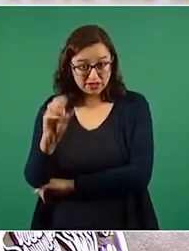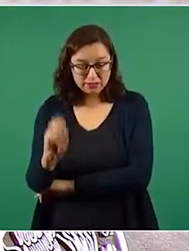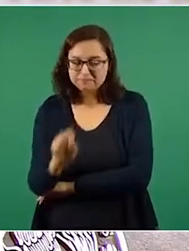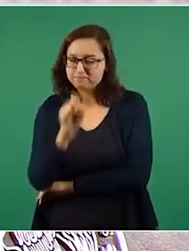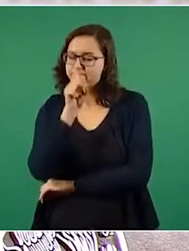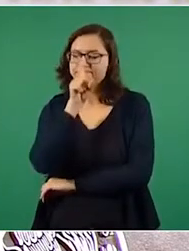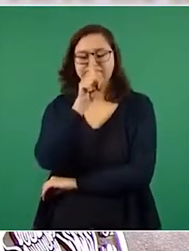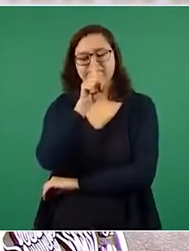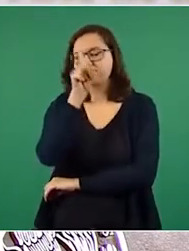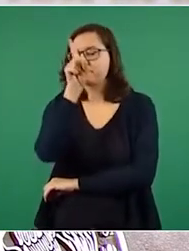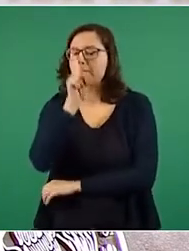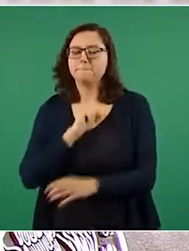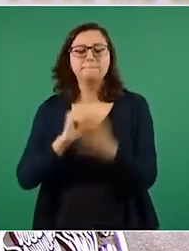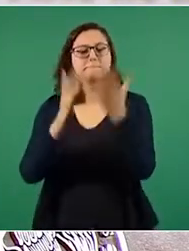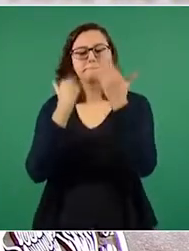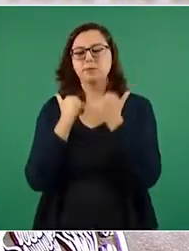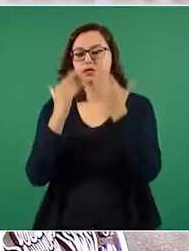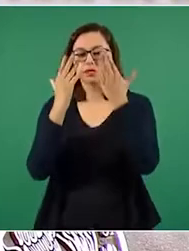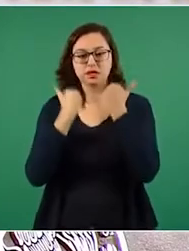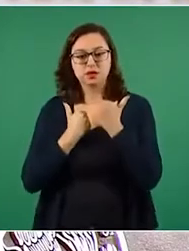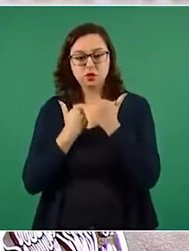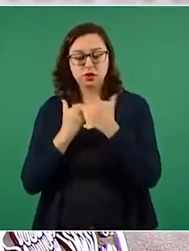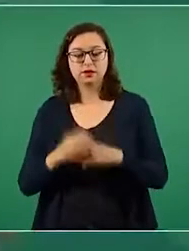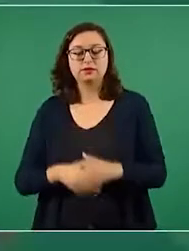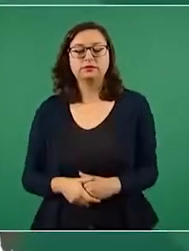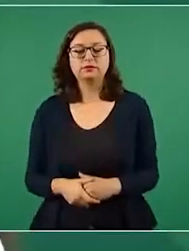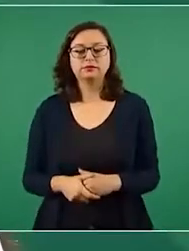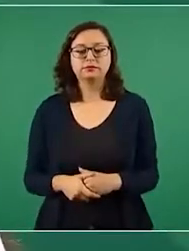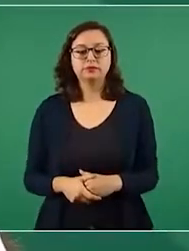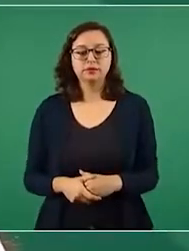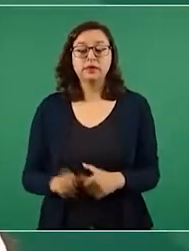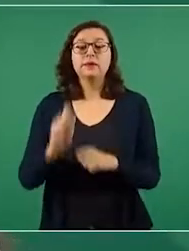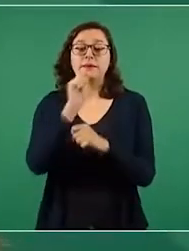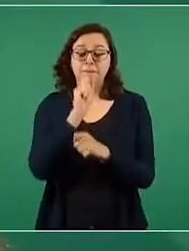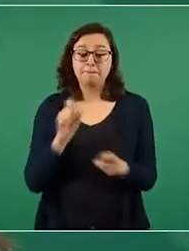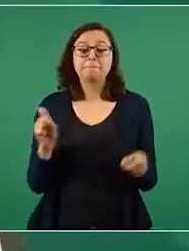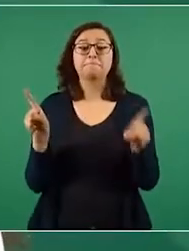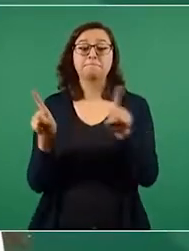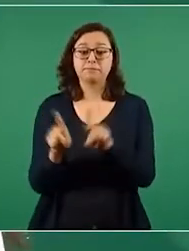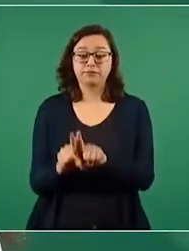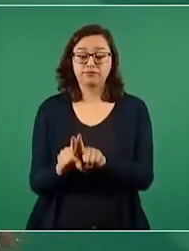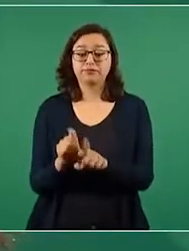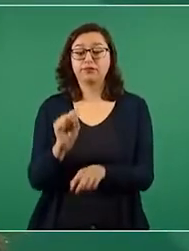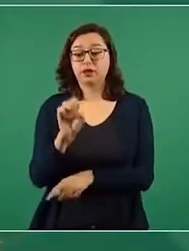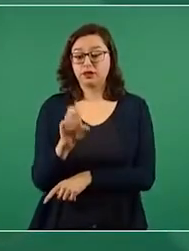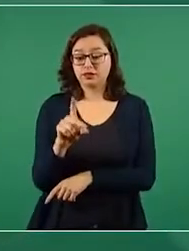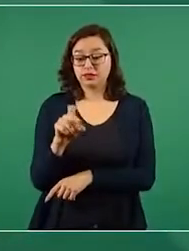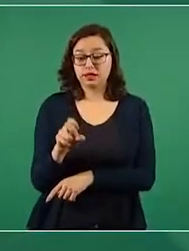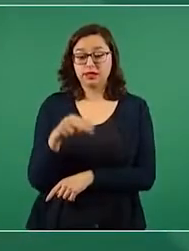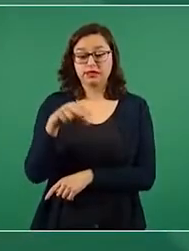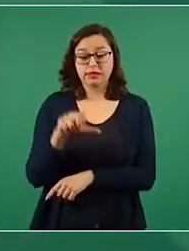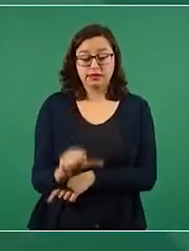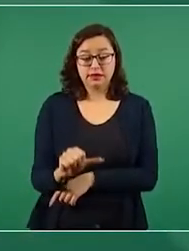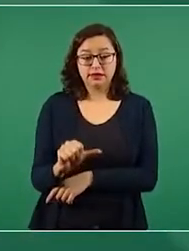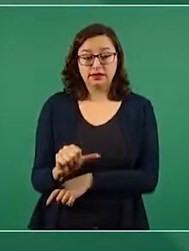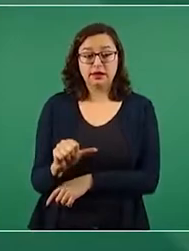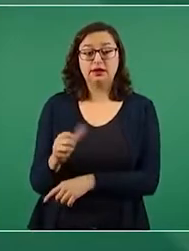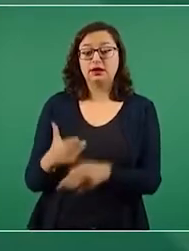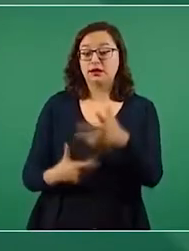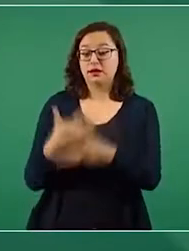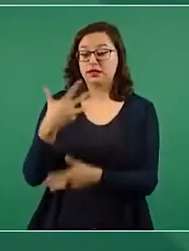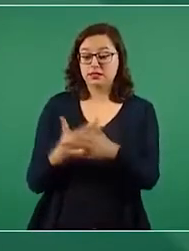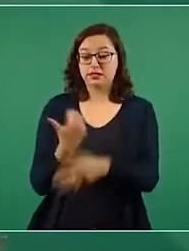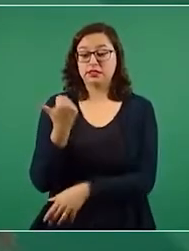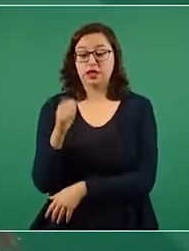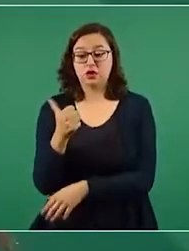que lo incluyan como ingrediente activo. Asimismo, la Secretaría de la Defensa Nacional, desde el 15